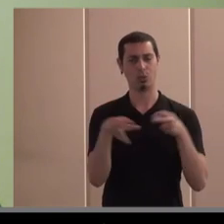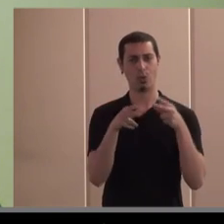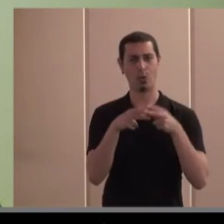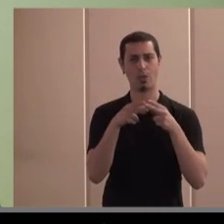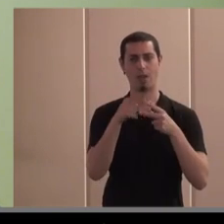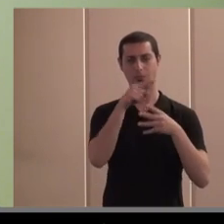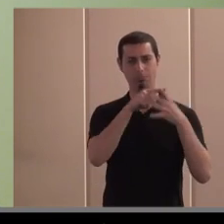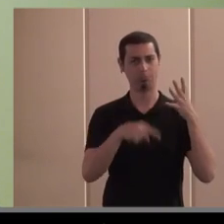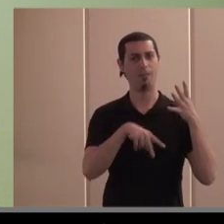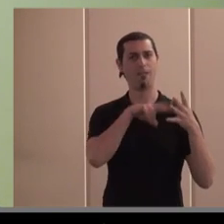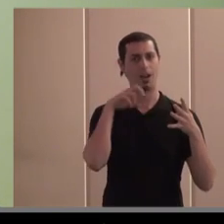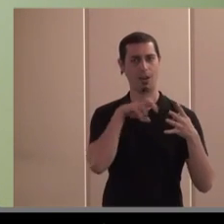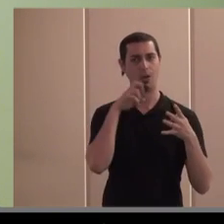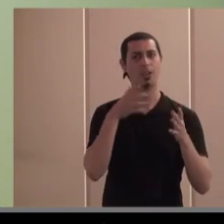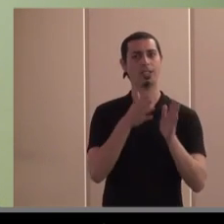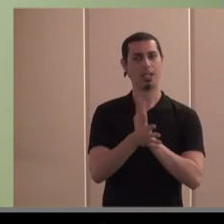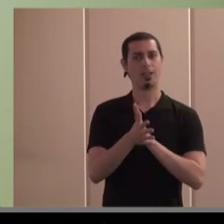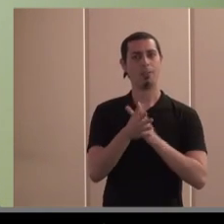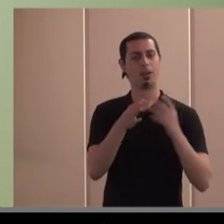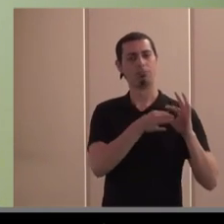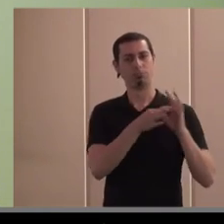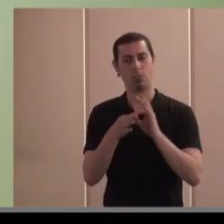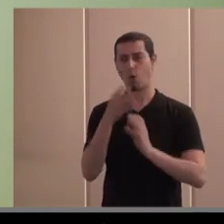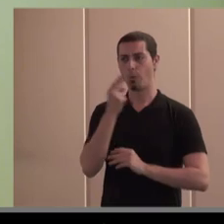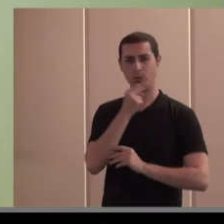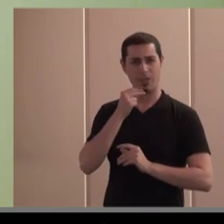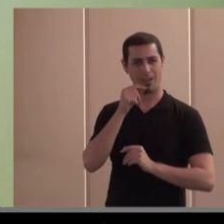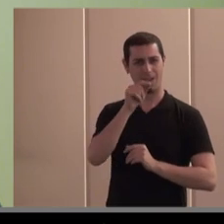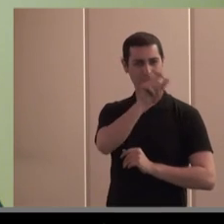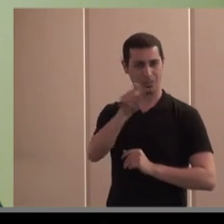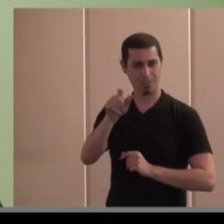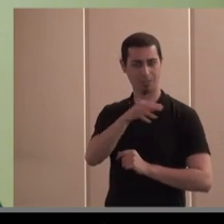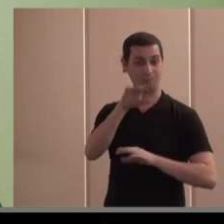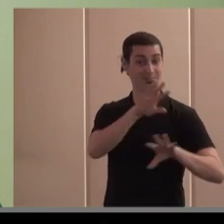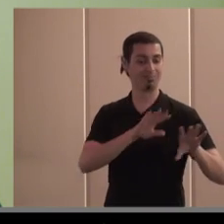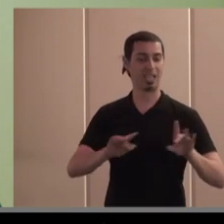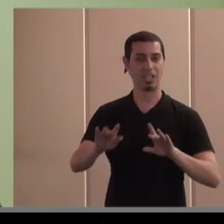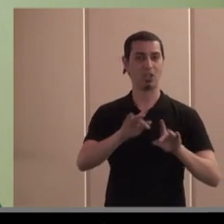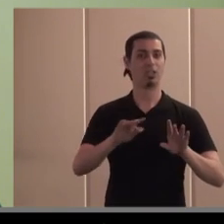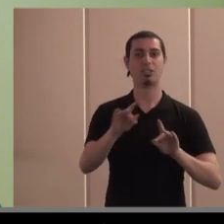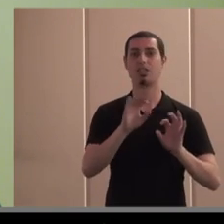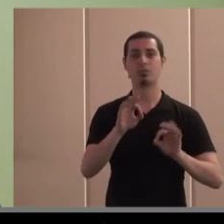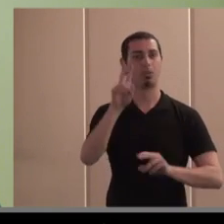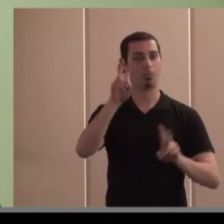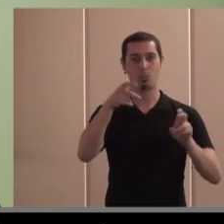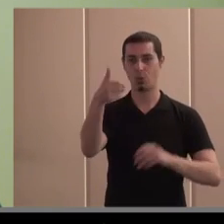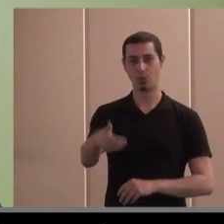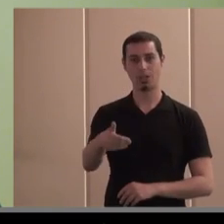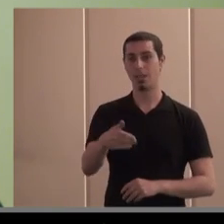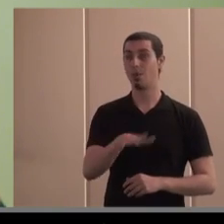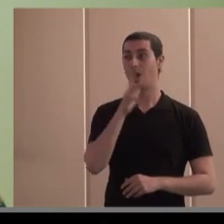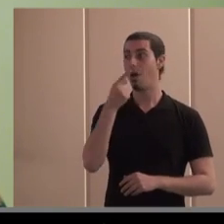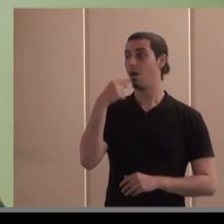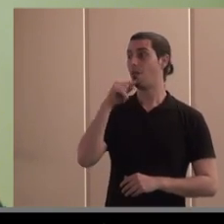basado en una serie de valores y por lo tanto comprometida con las personas y con el territorio el territorio es un tema importante ahora